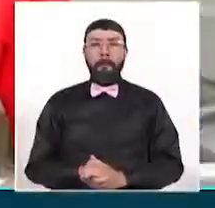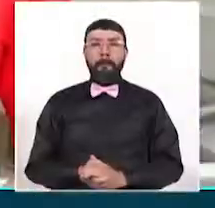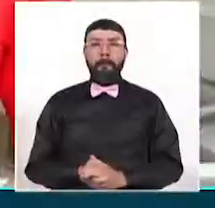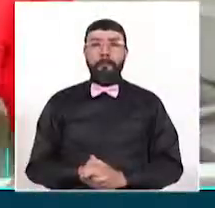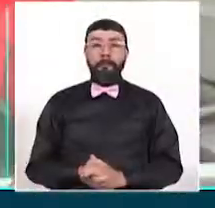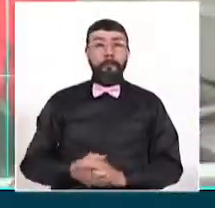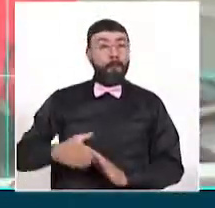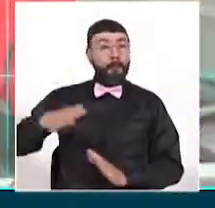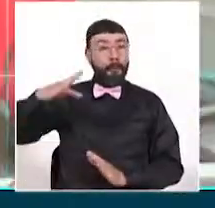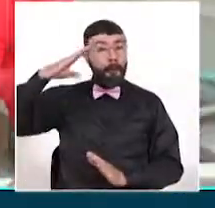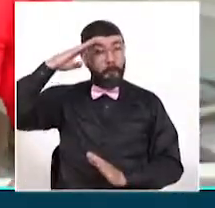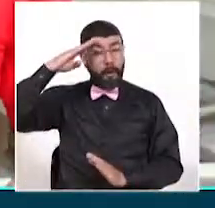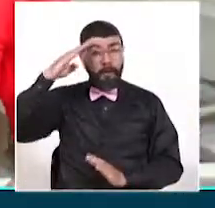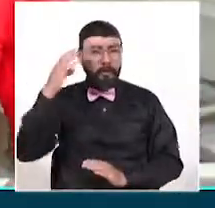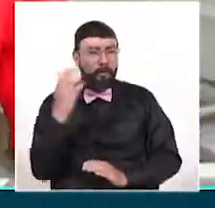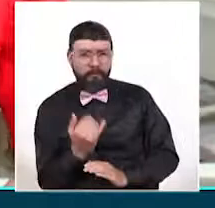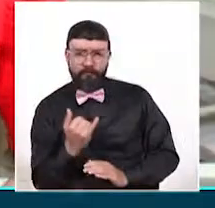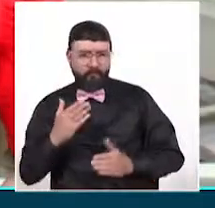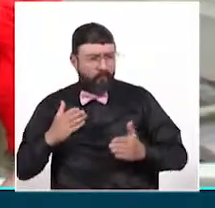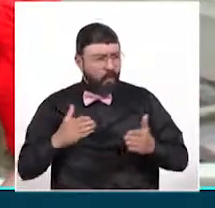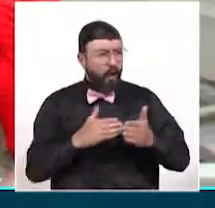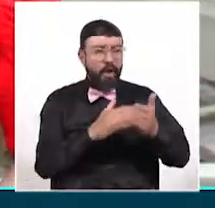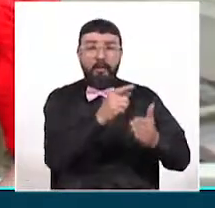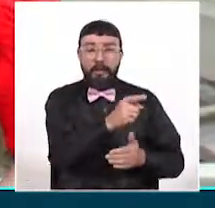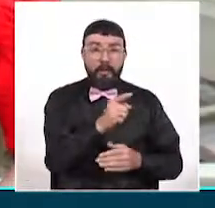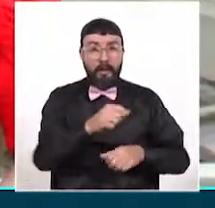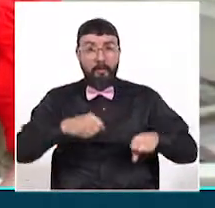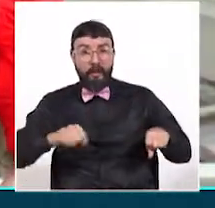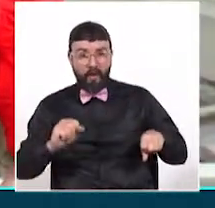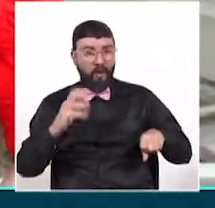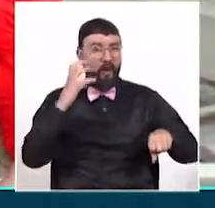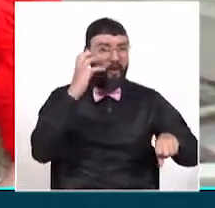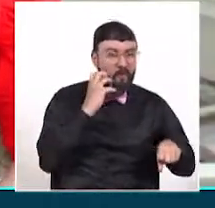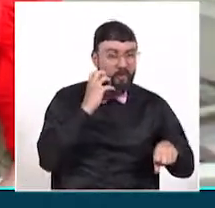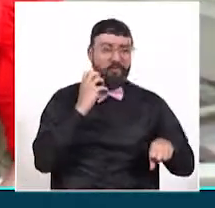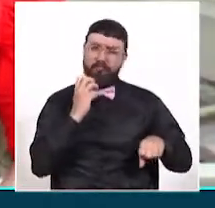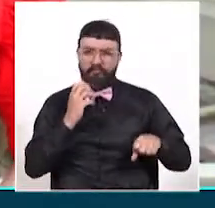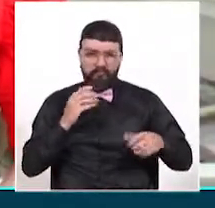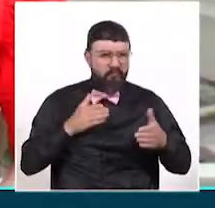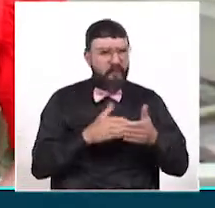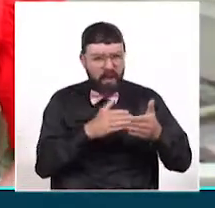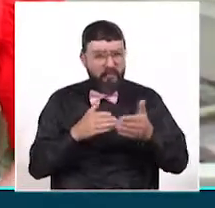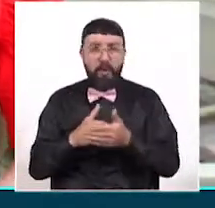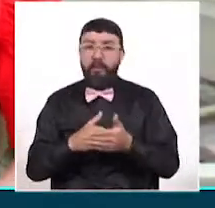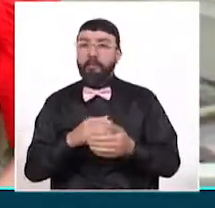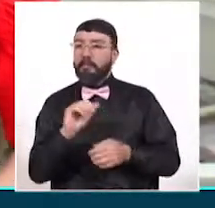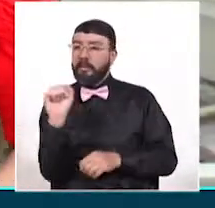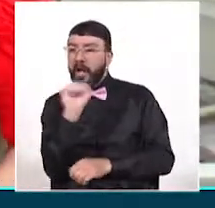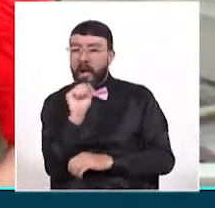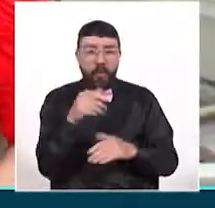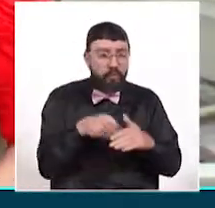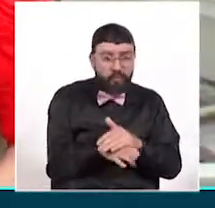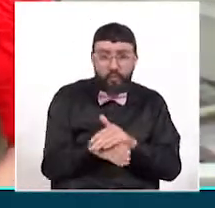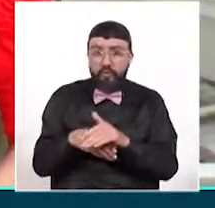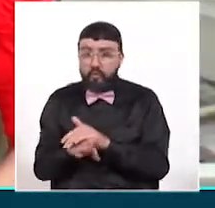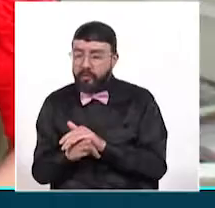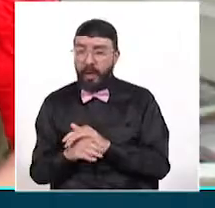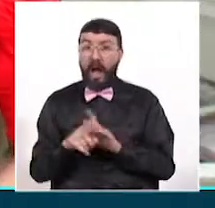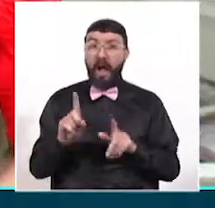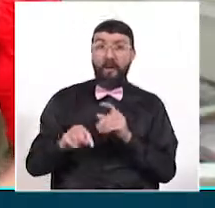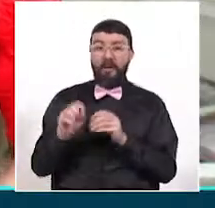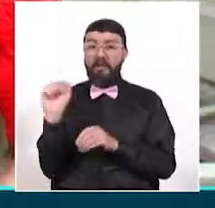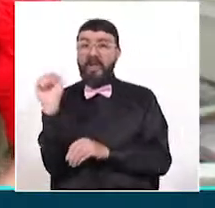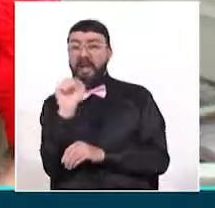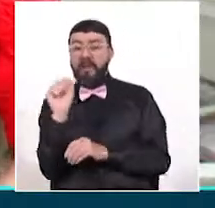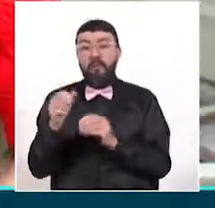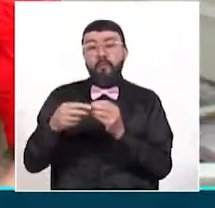Policía realiza ofensiva contra el hurto a motocicletas y vehículos. Parqueaderos y talleres servirían de fachada para